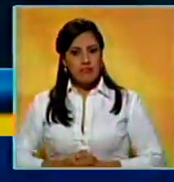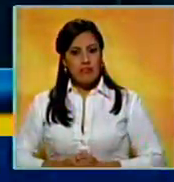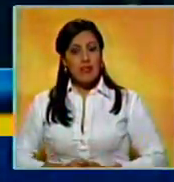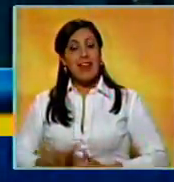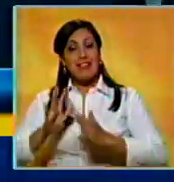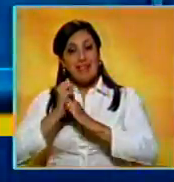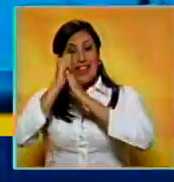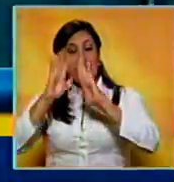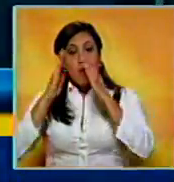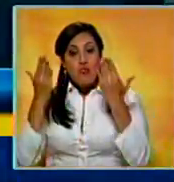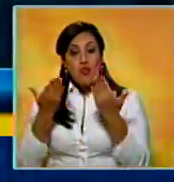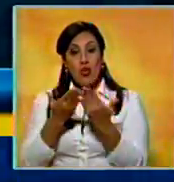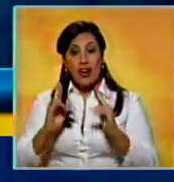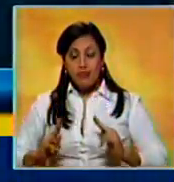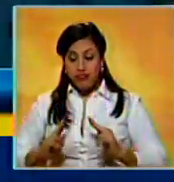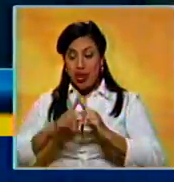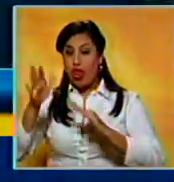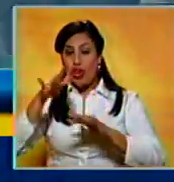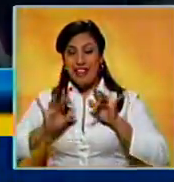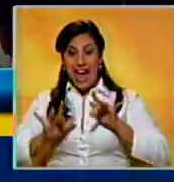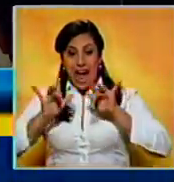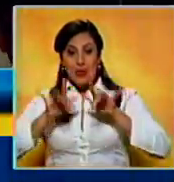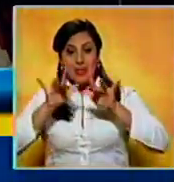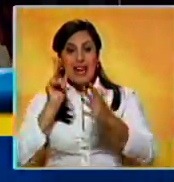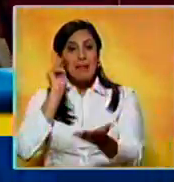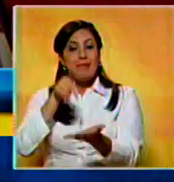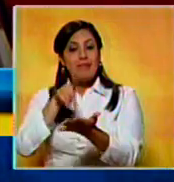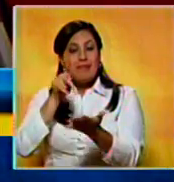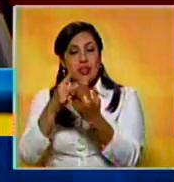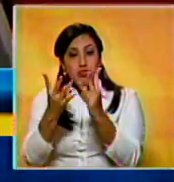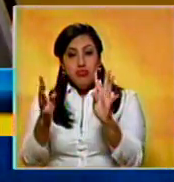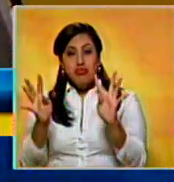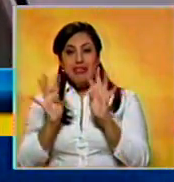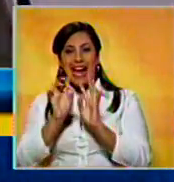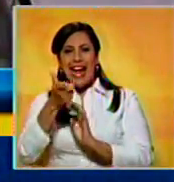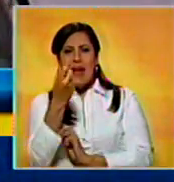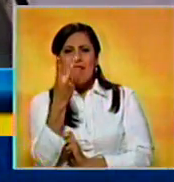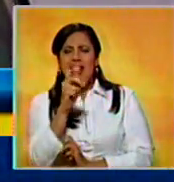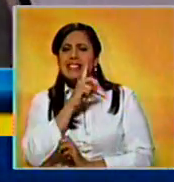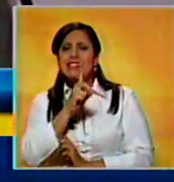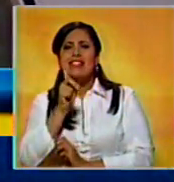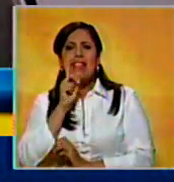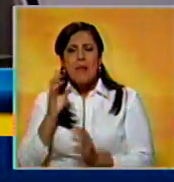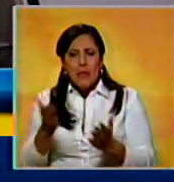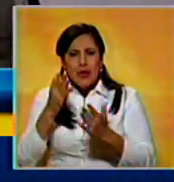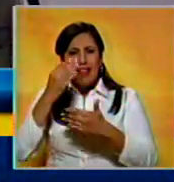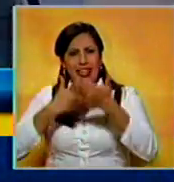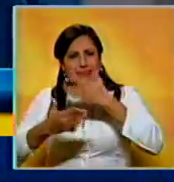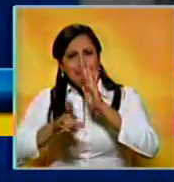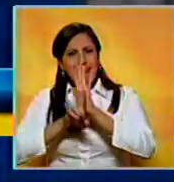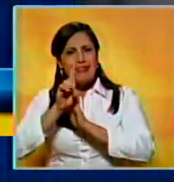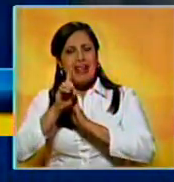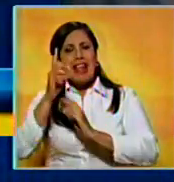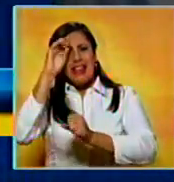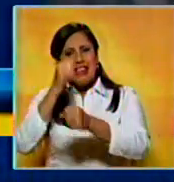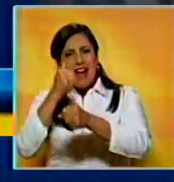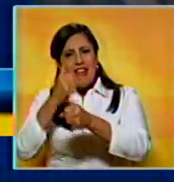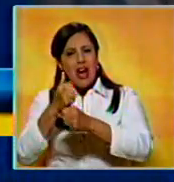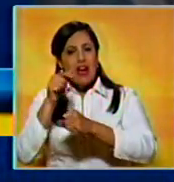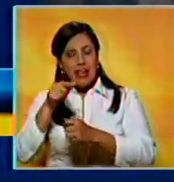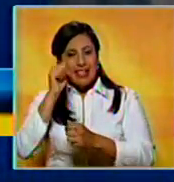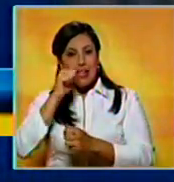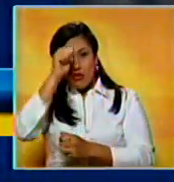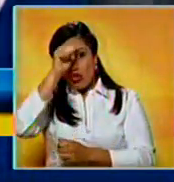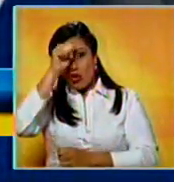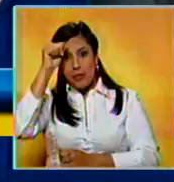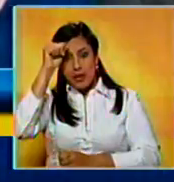Líderes mundiales se encuentran en Australia para participar en la cumbre del G20 que abordará el crecimiento económico y el empleo durante este